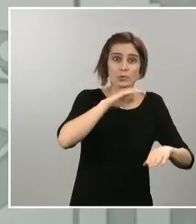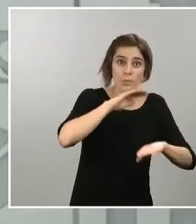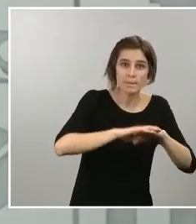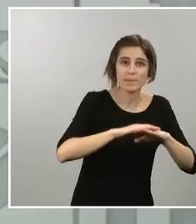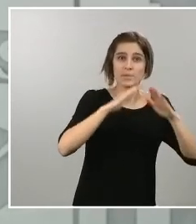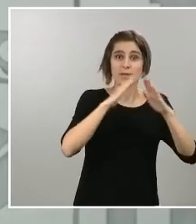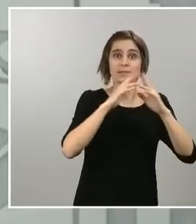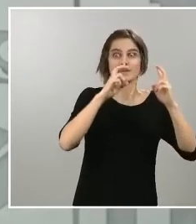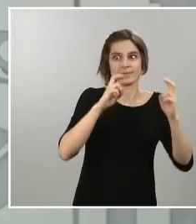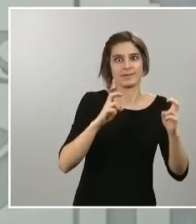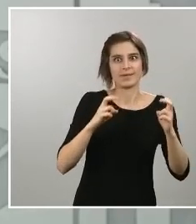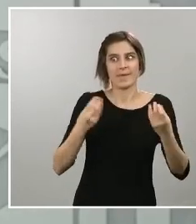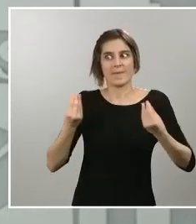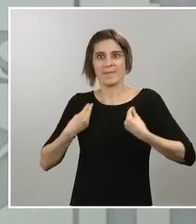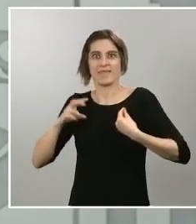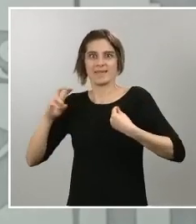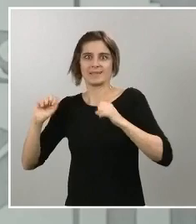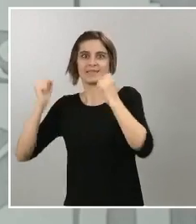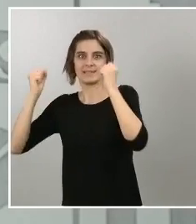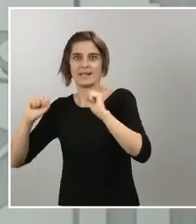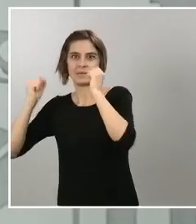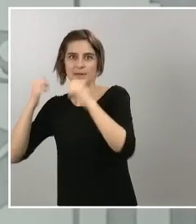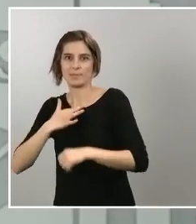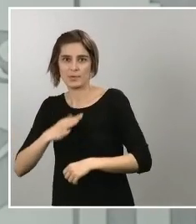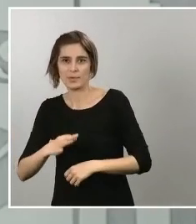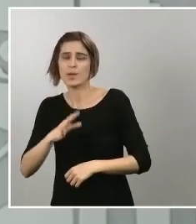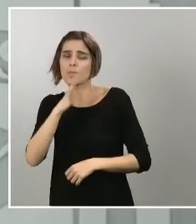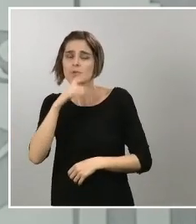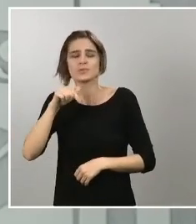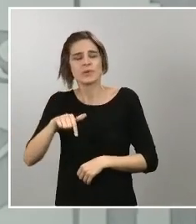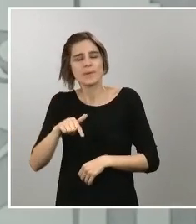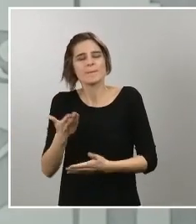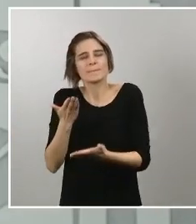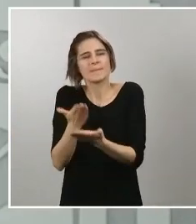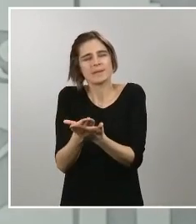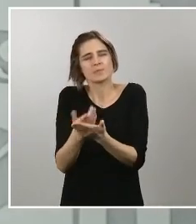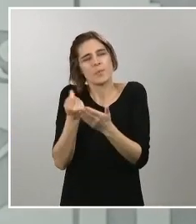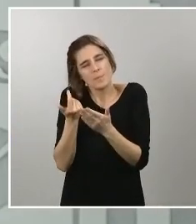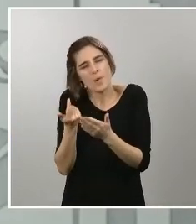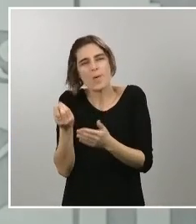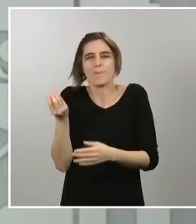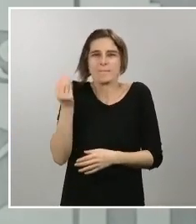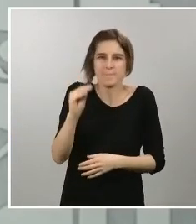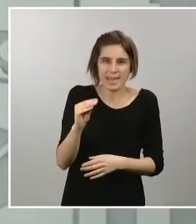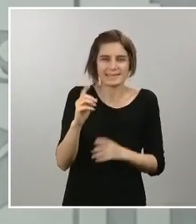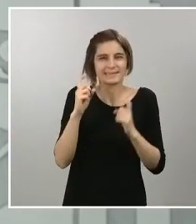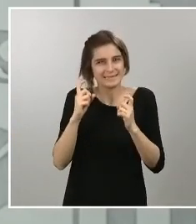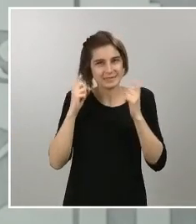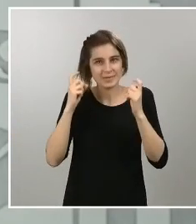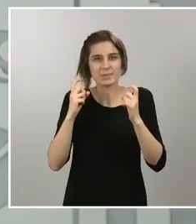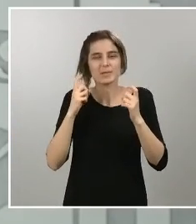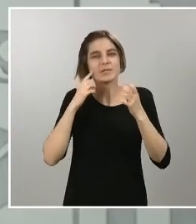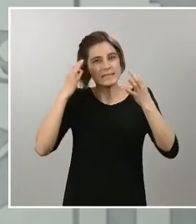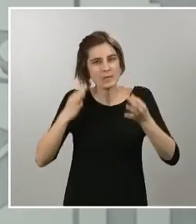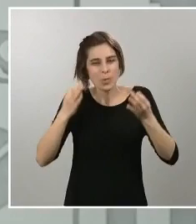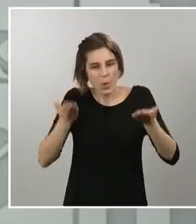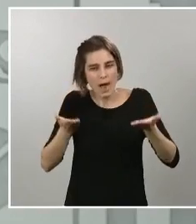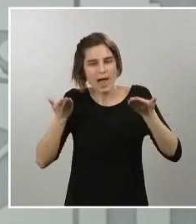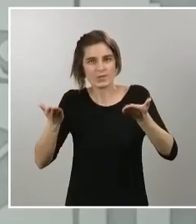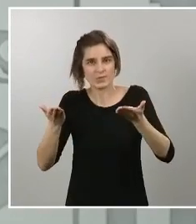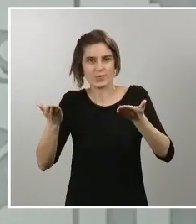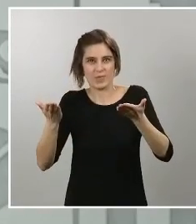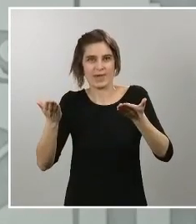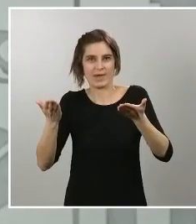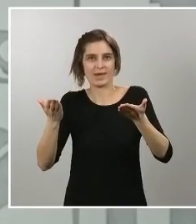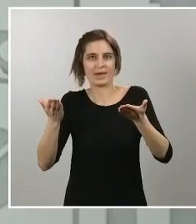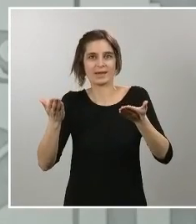adicional que pedimos en el día de hoy seguro que va a contribuir en esa misma dirección haciendo todo lo posible